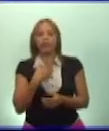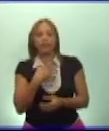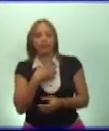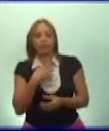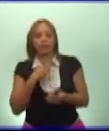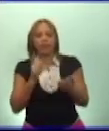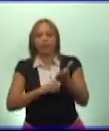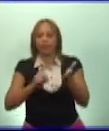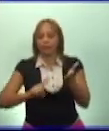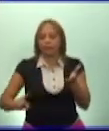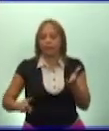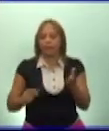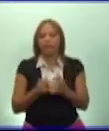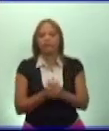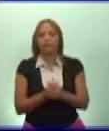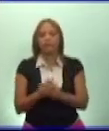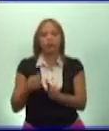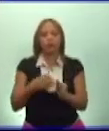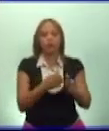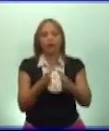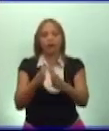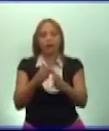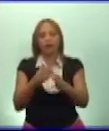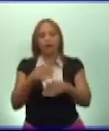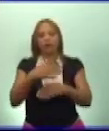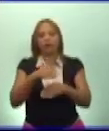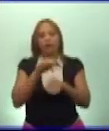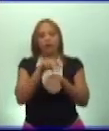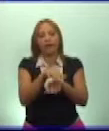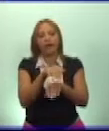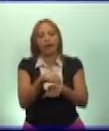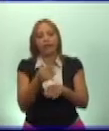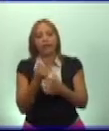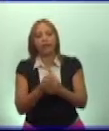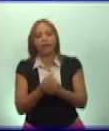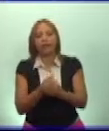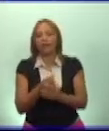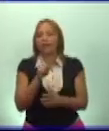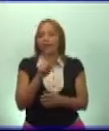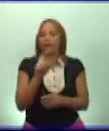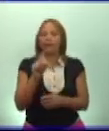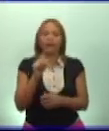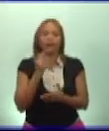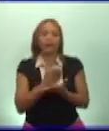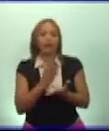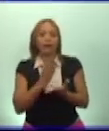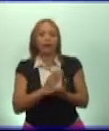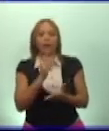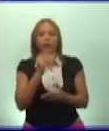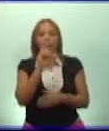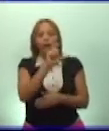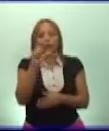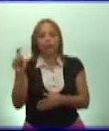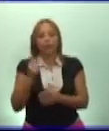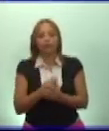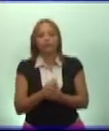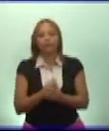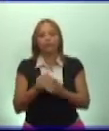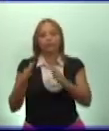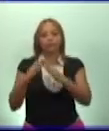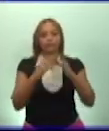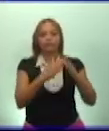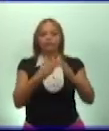construir más caminos y carreteras, cientos de escuelas, hospitales, barrios y ciudades para